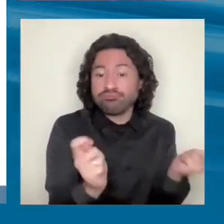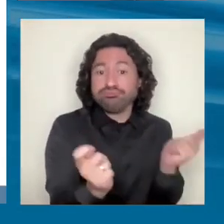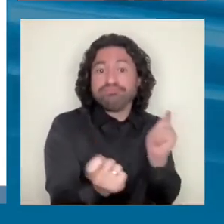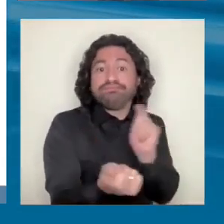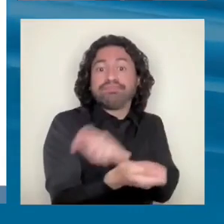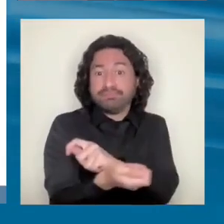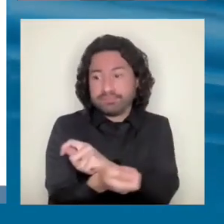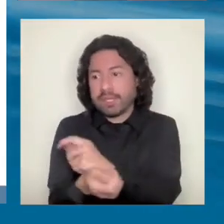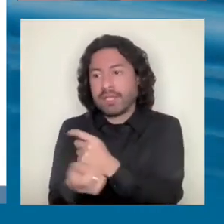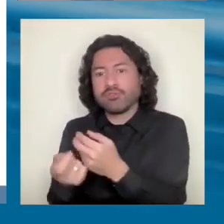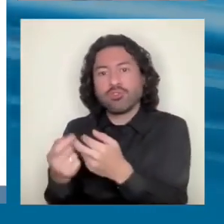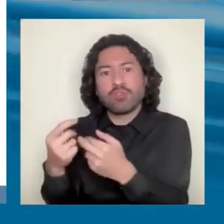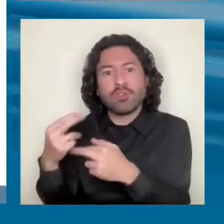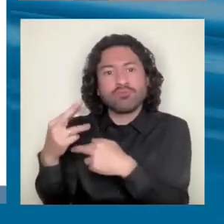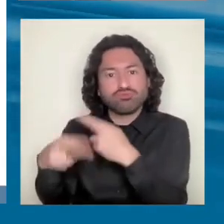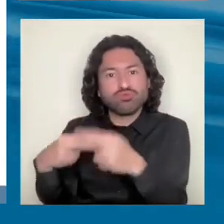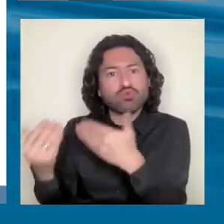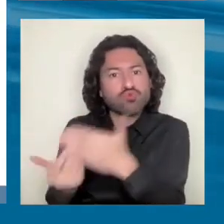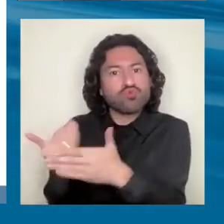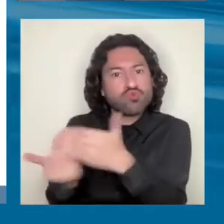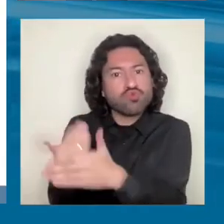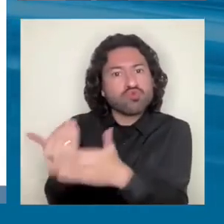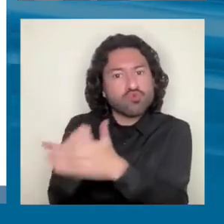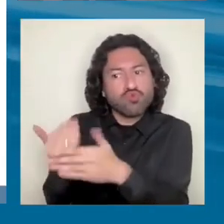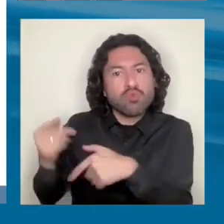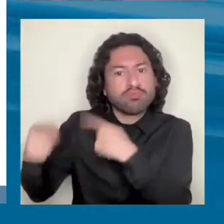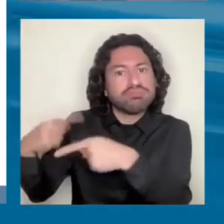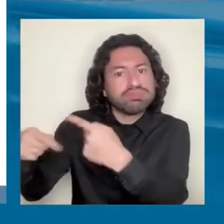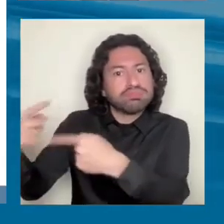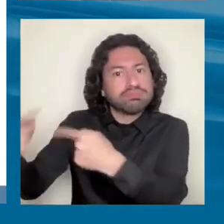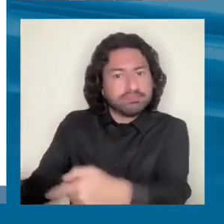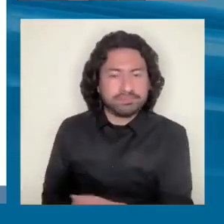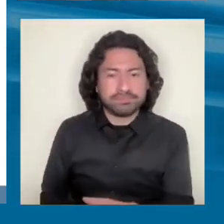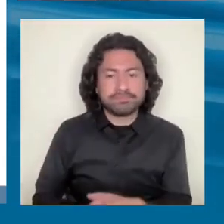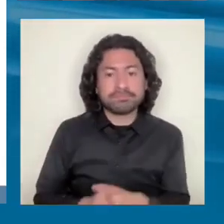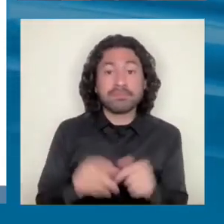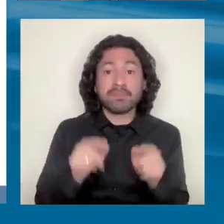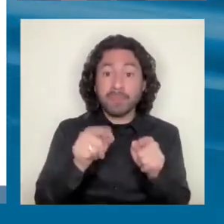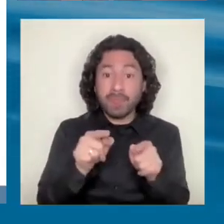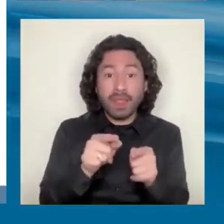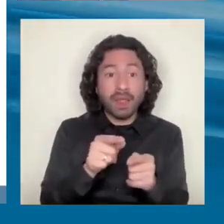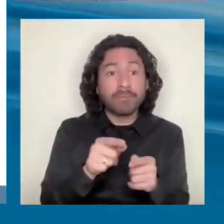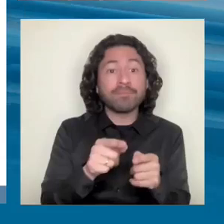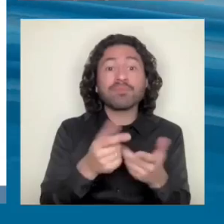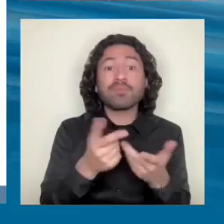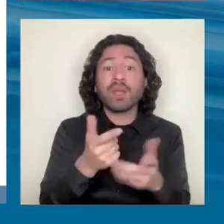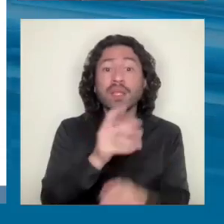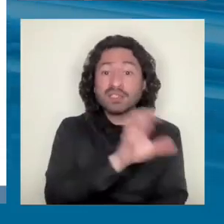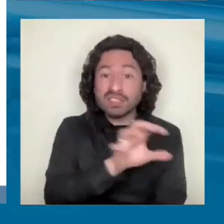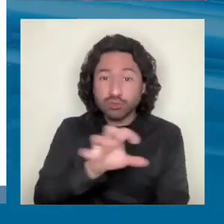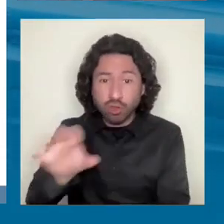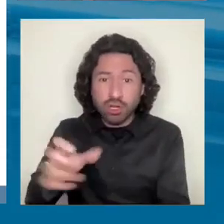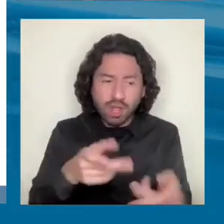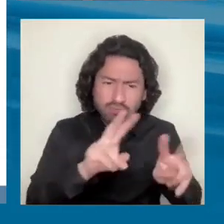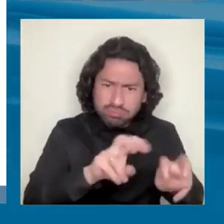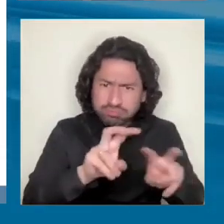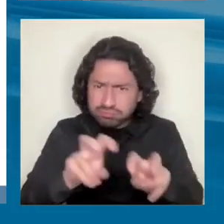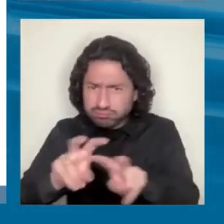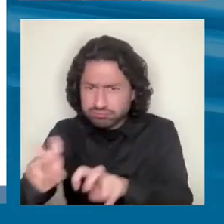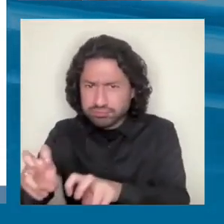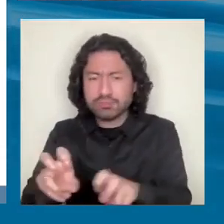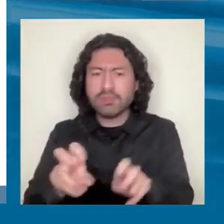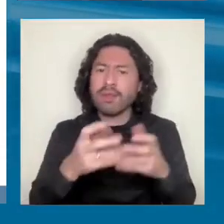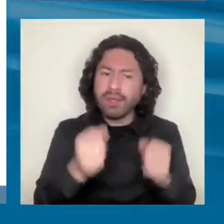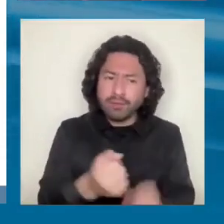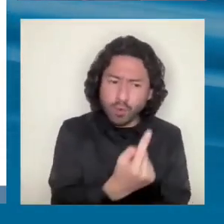renovable. Estos son los sectores que en el documento analizamos, hay una sección sobre cada